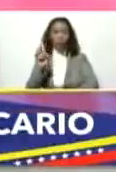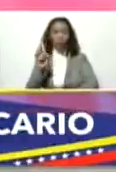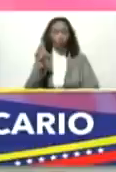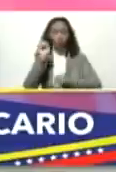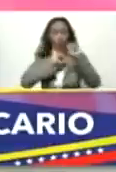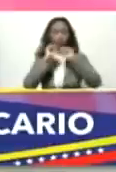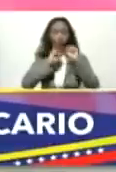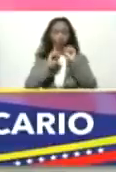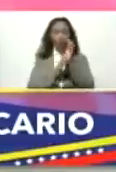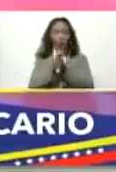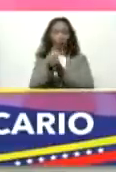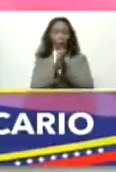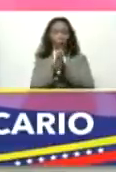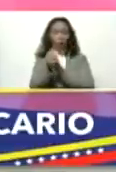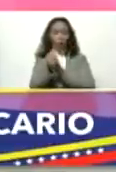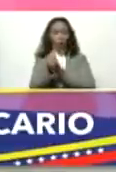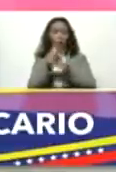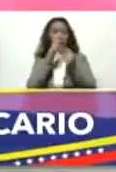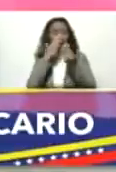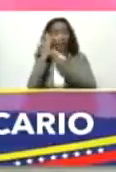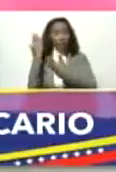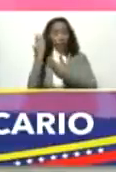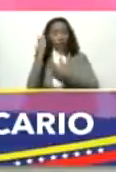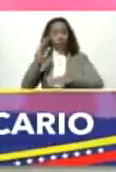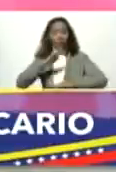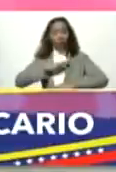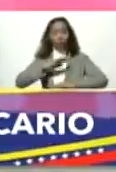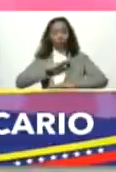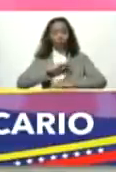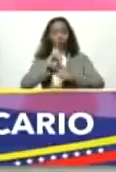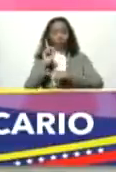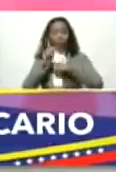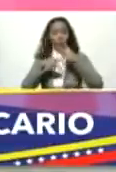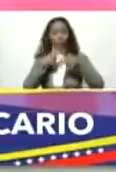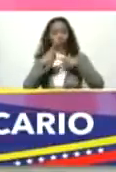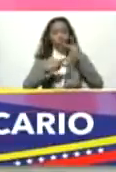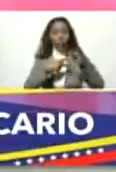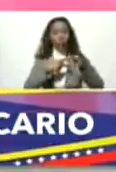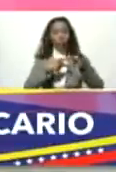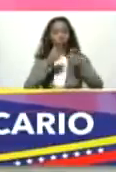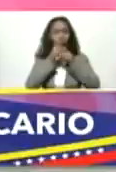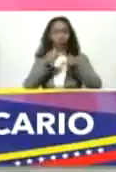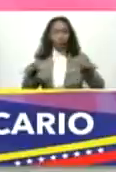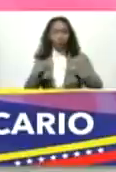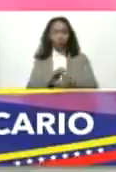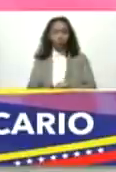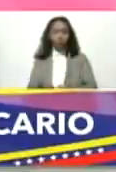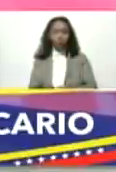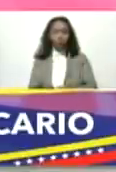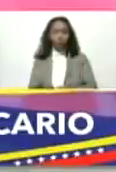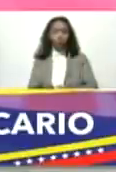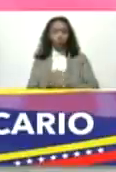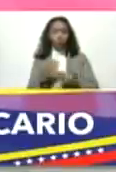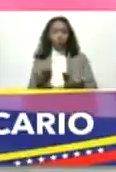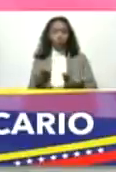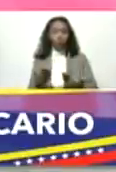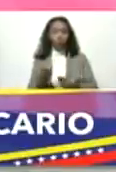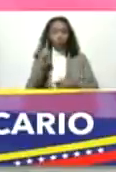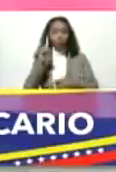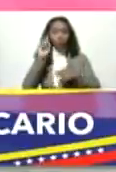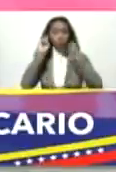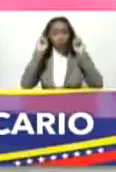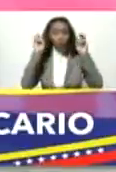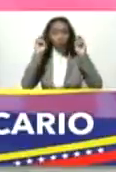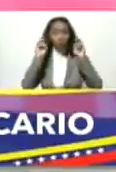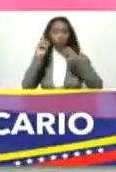motor de los emprendedores y se van a ver también beneficiados con esta política de expansión. Así que, un aspecto que